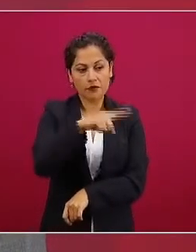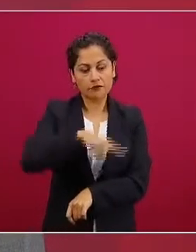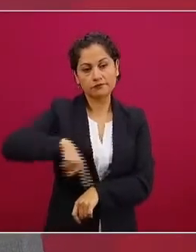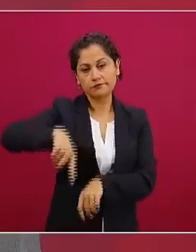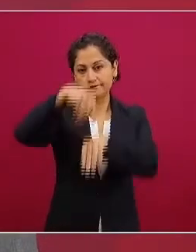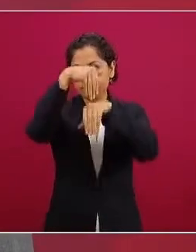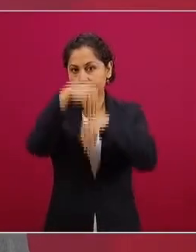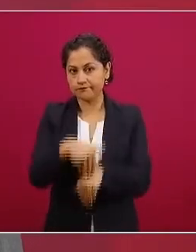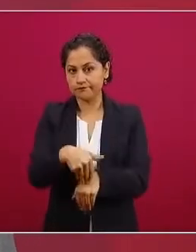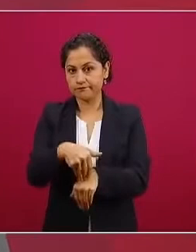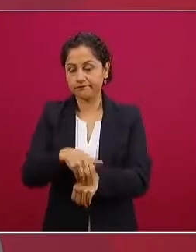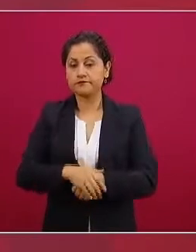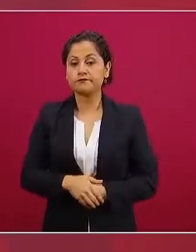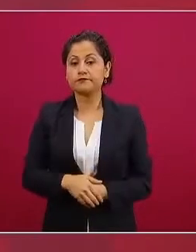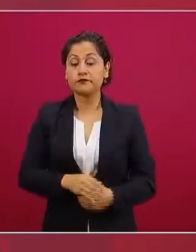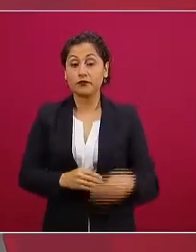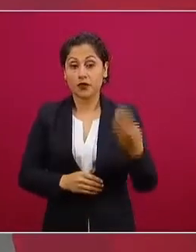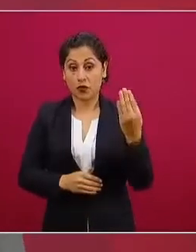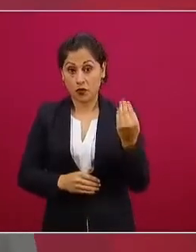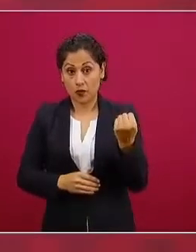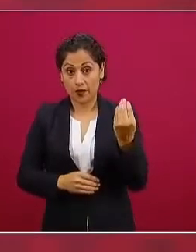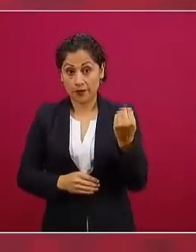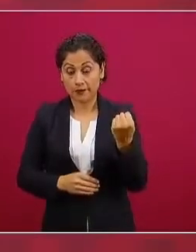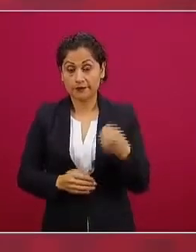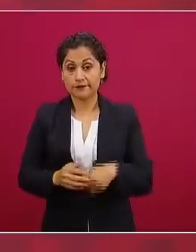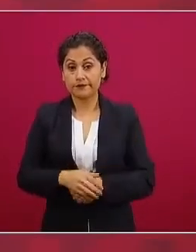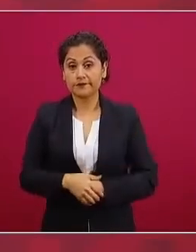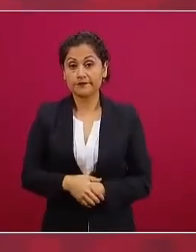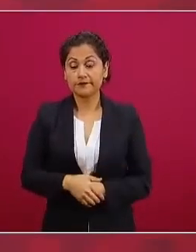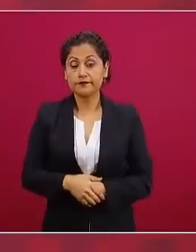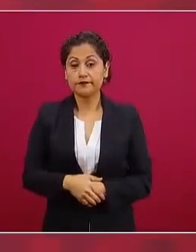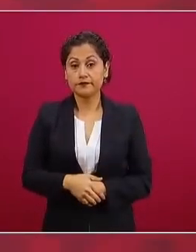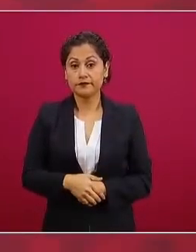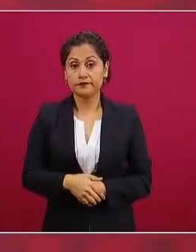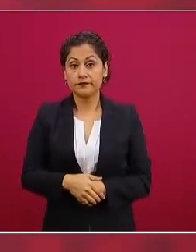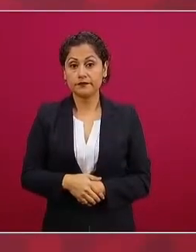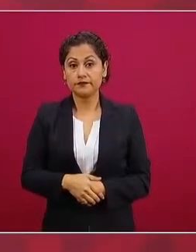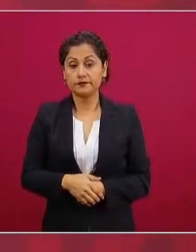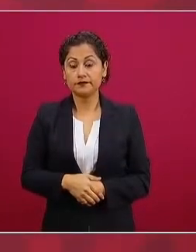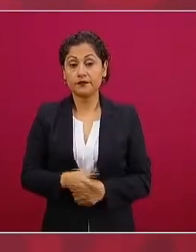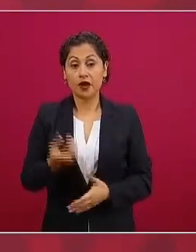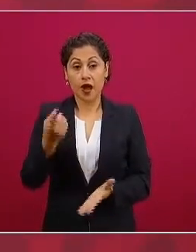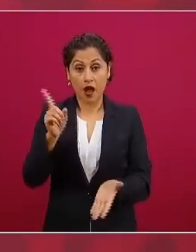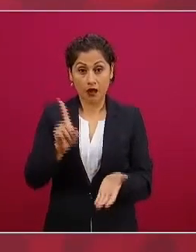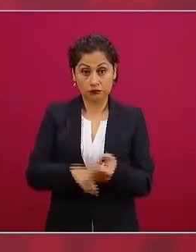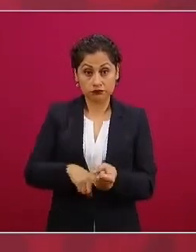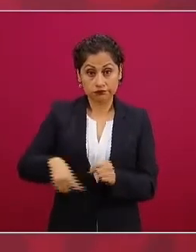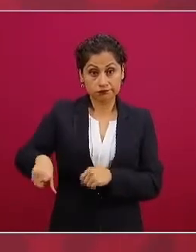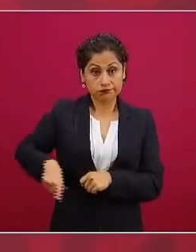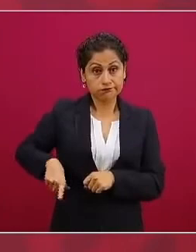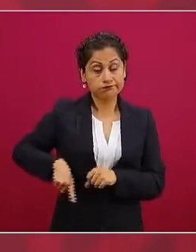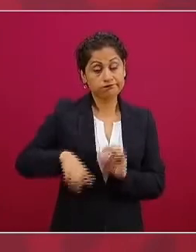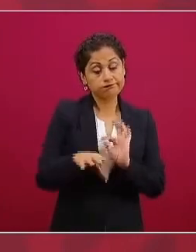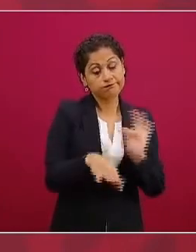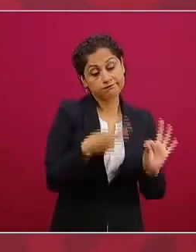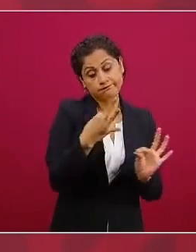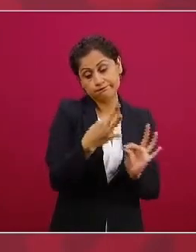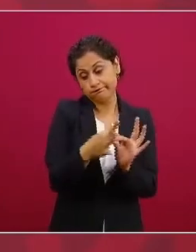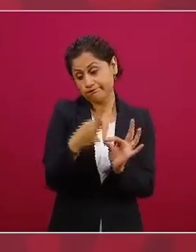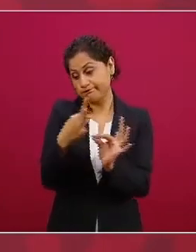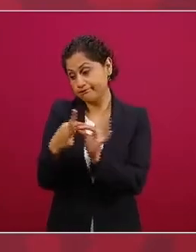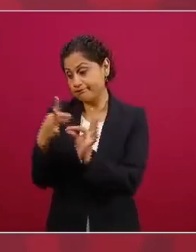Nueve, la eficiencia, la honestidad y la